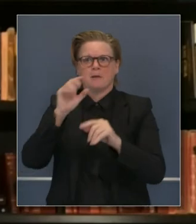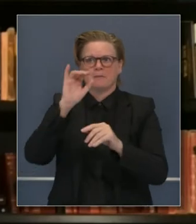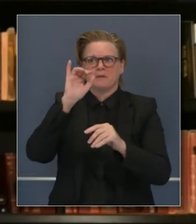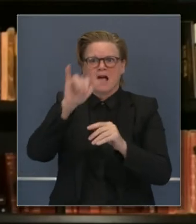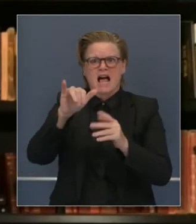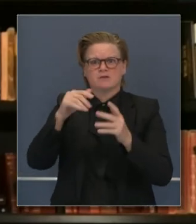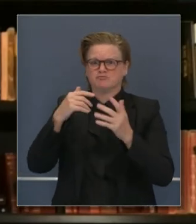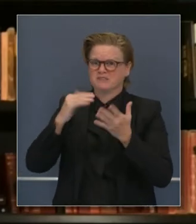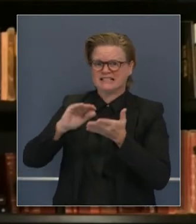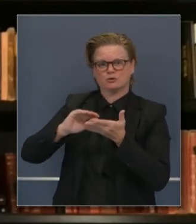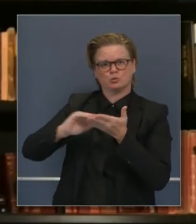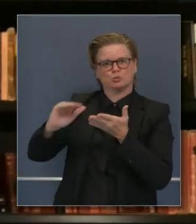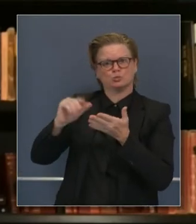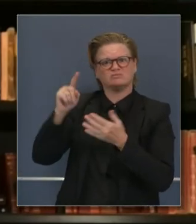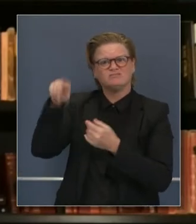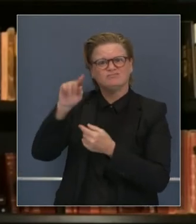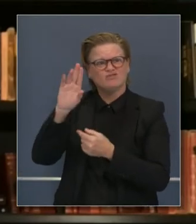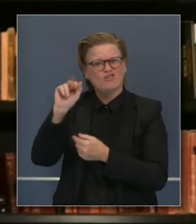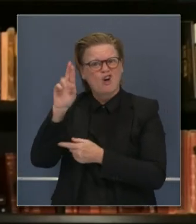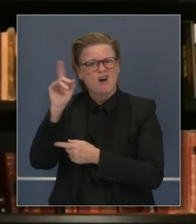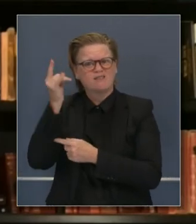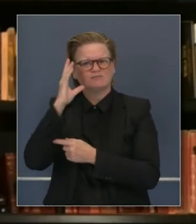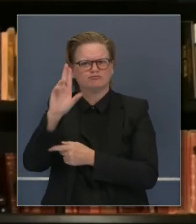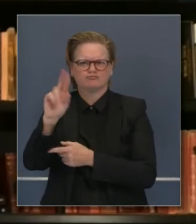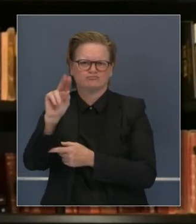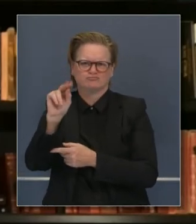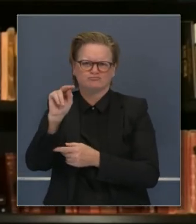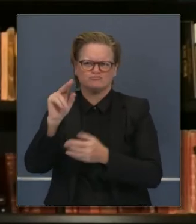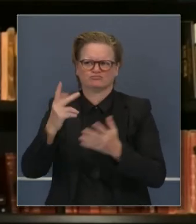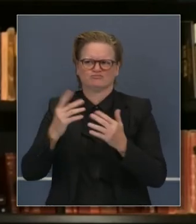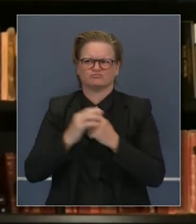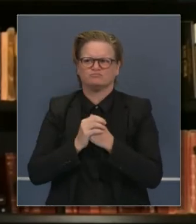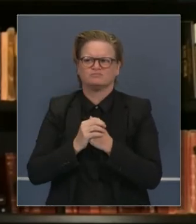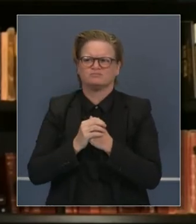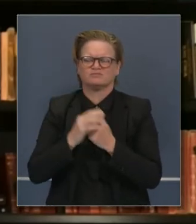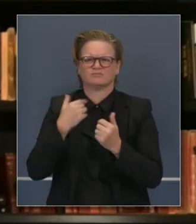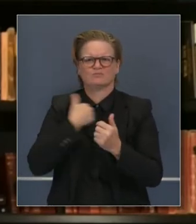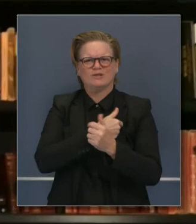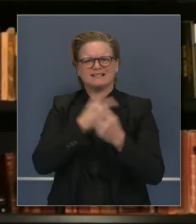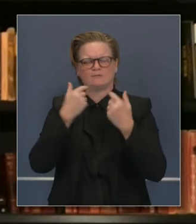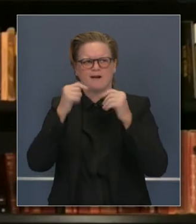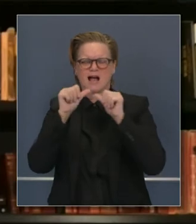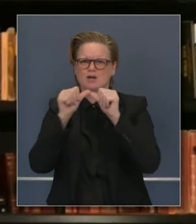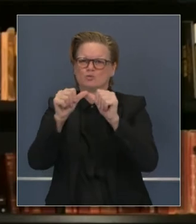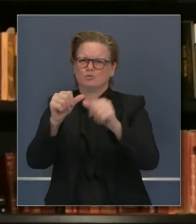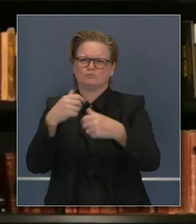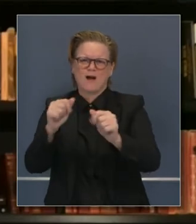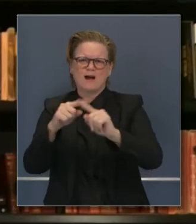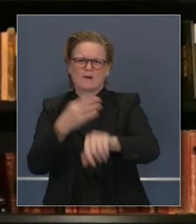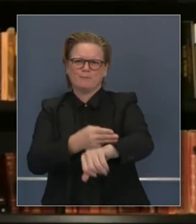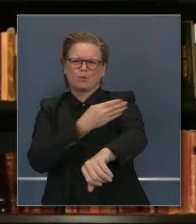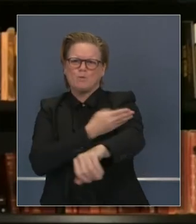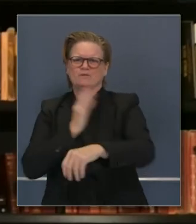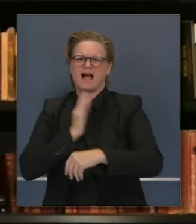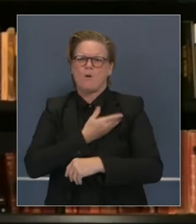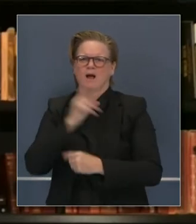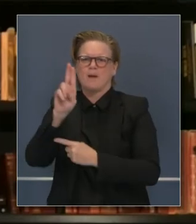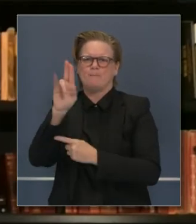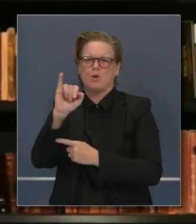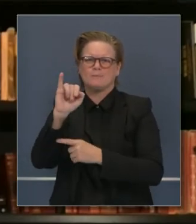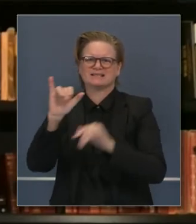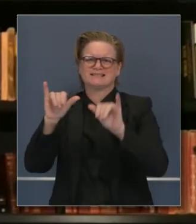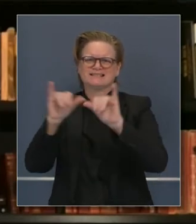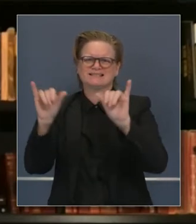No somos los singulares en este país con estos sistemas anticuados. Nunca fueron diseñados para la